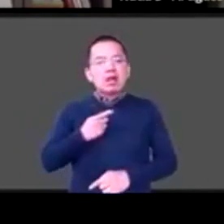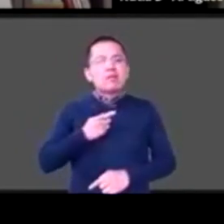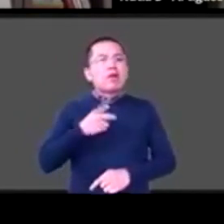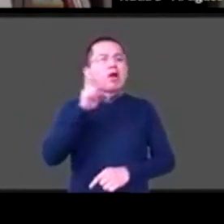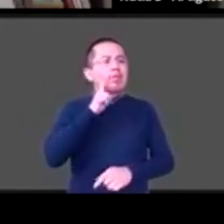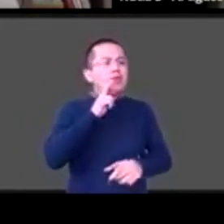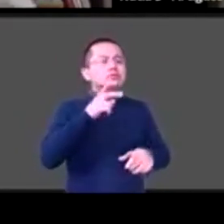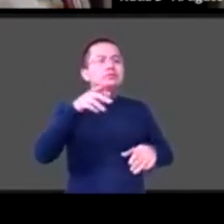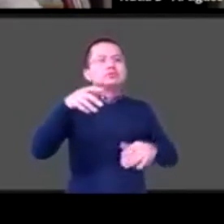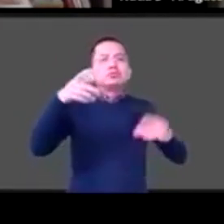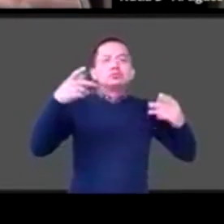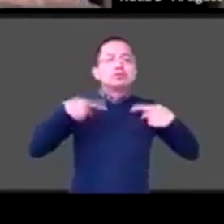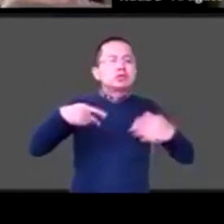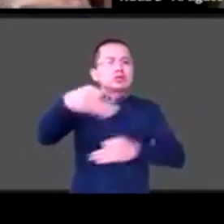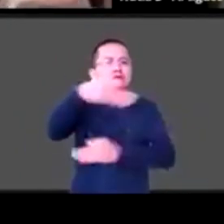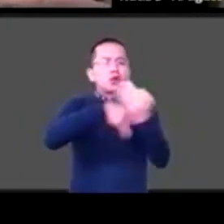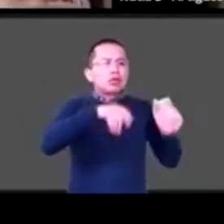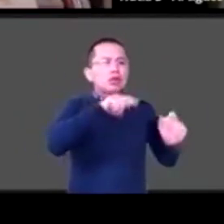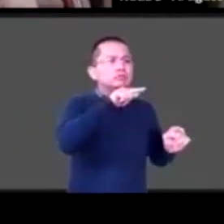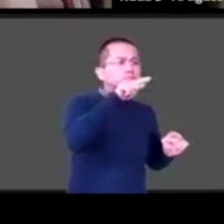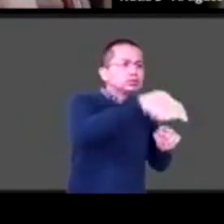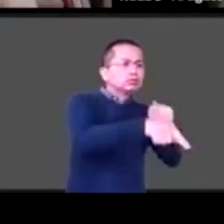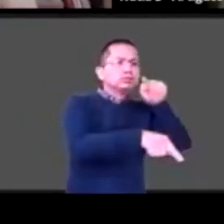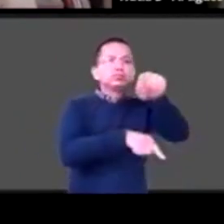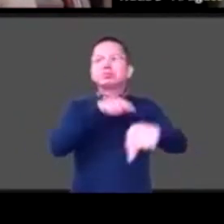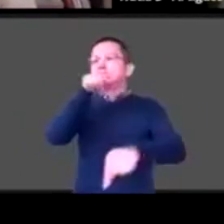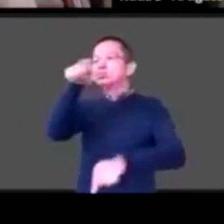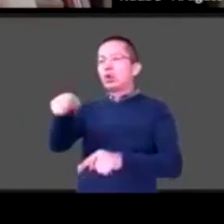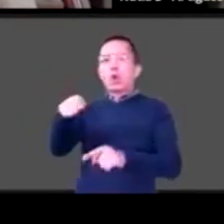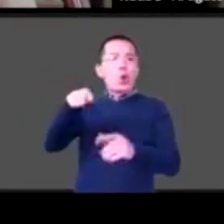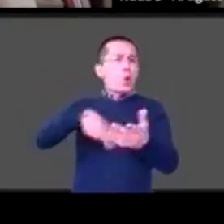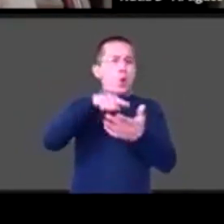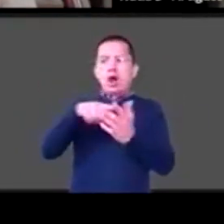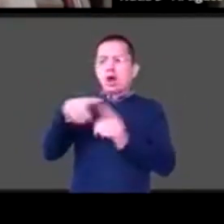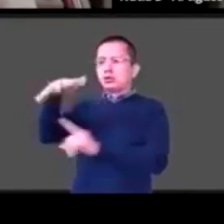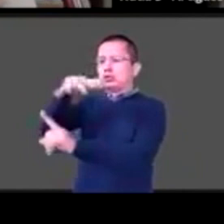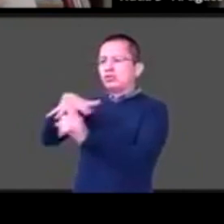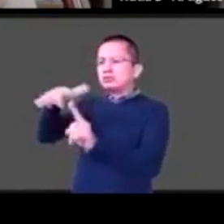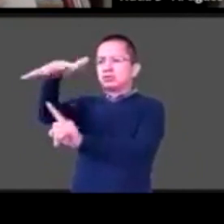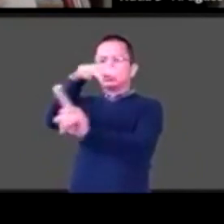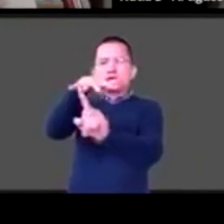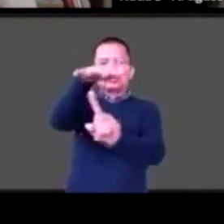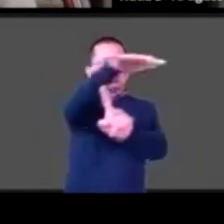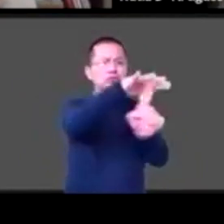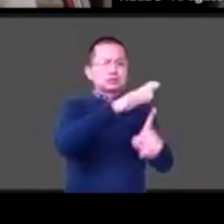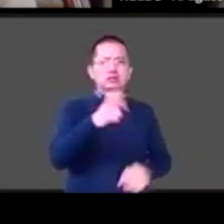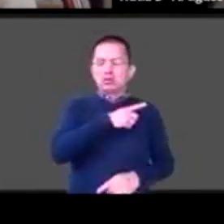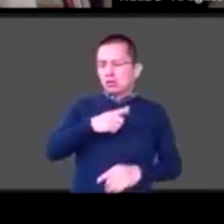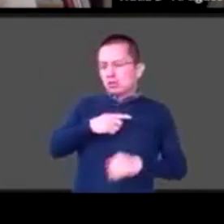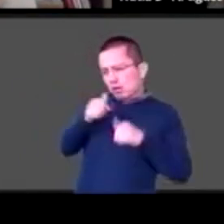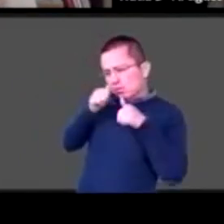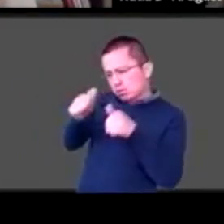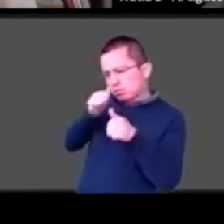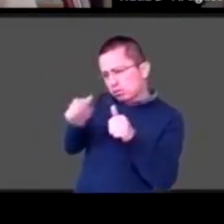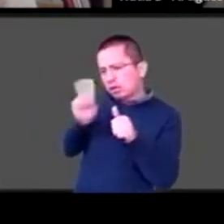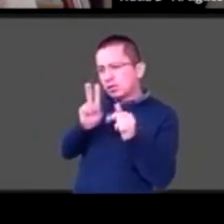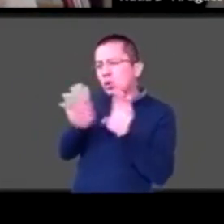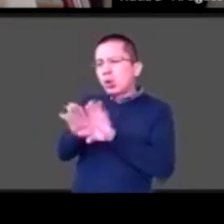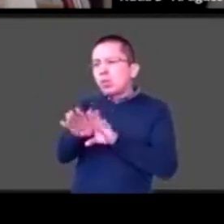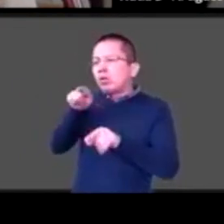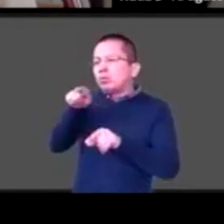las personas que están en esos contextos tan diversos que hay en nuestro país para que después de esto